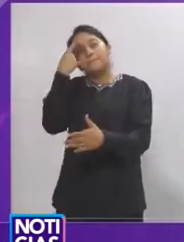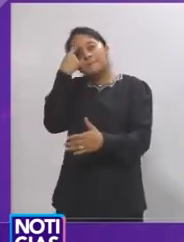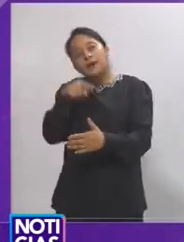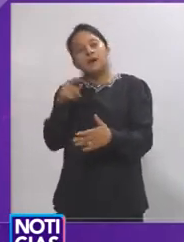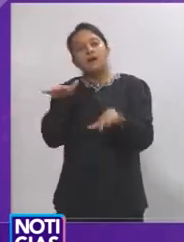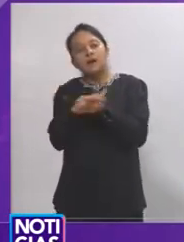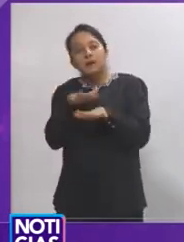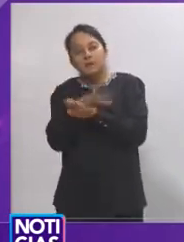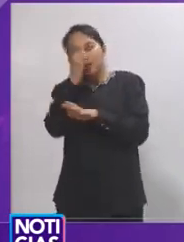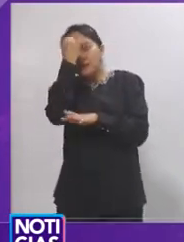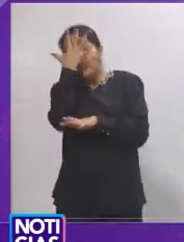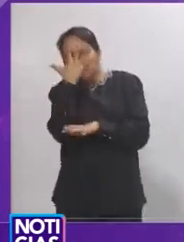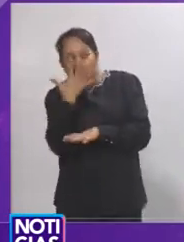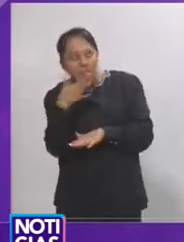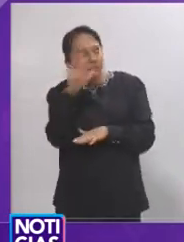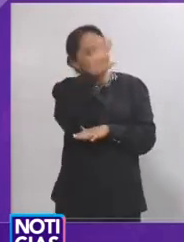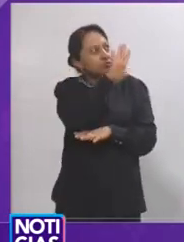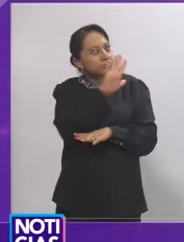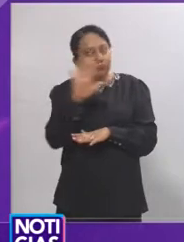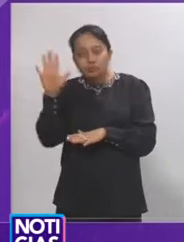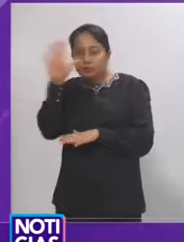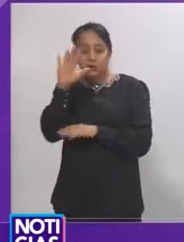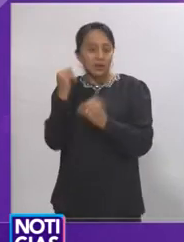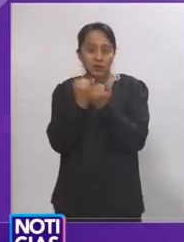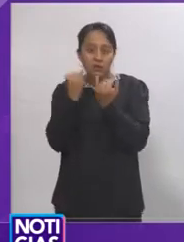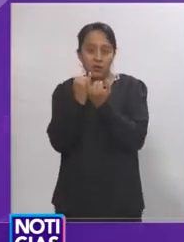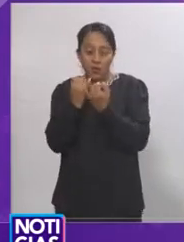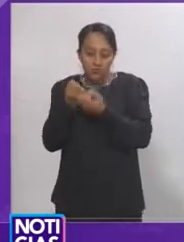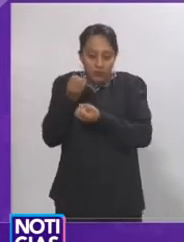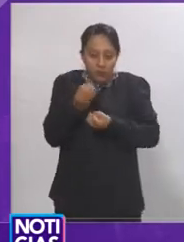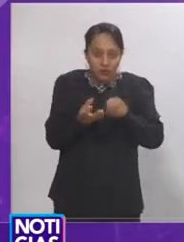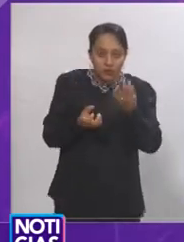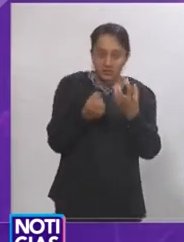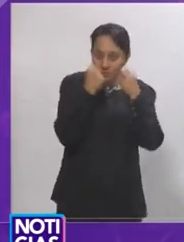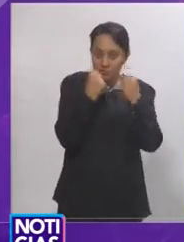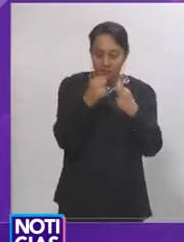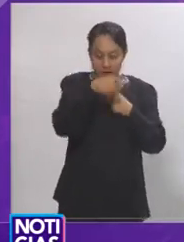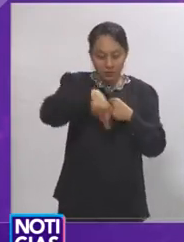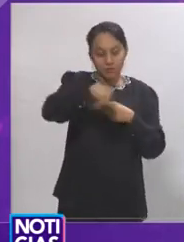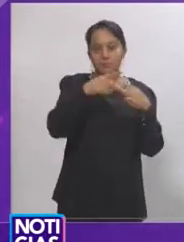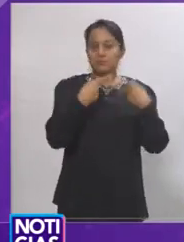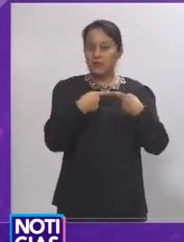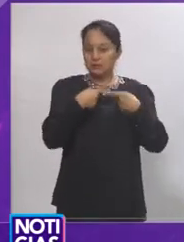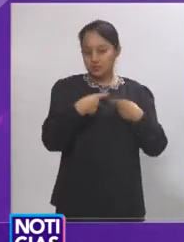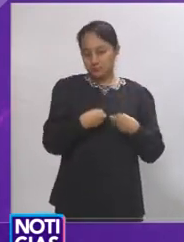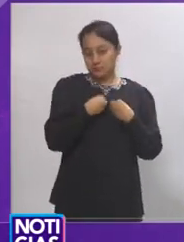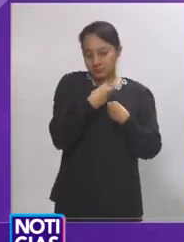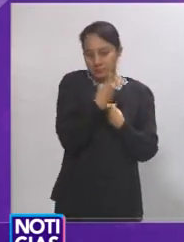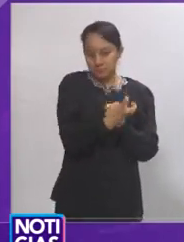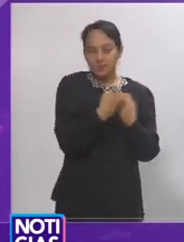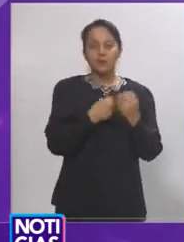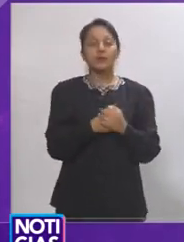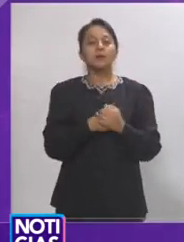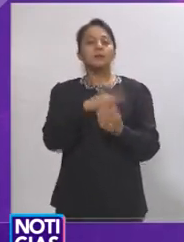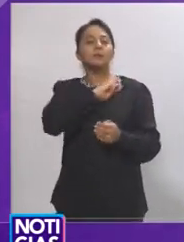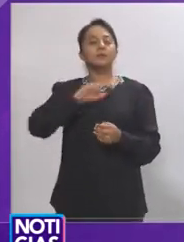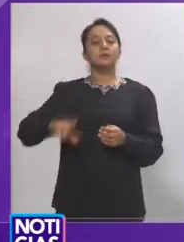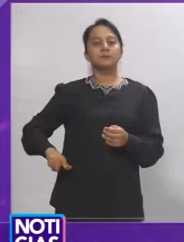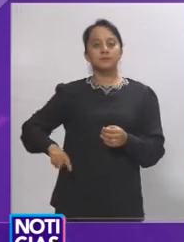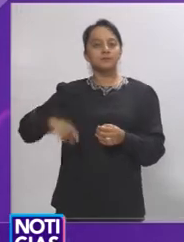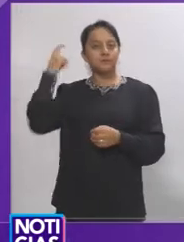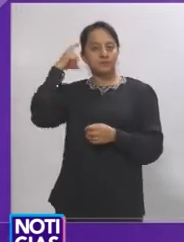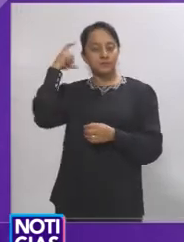con el propósito de cambiarle el rostro, pero sobre todo para llevar progreso y seguridad a los habitantes. El presidente